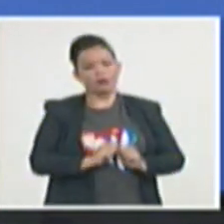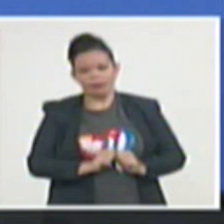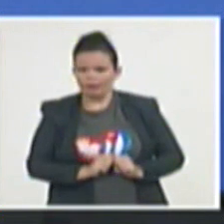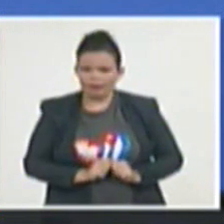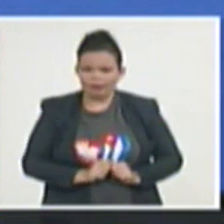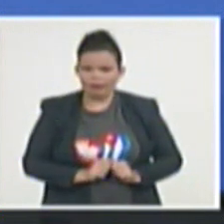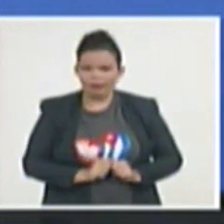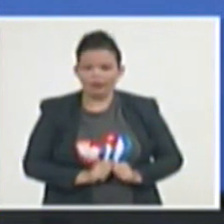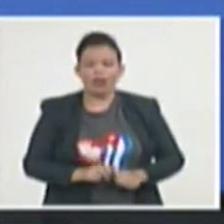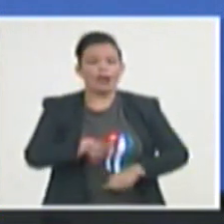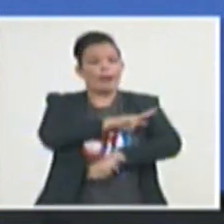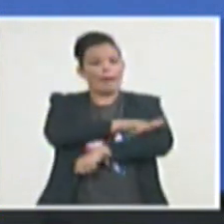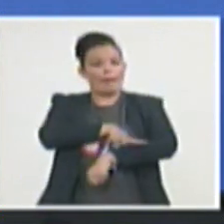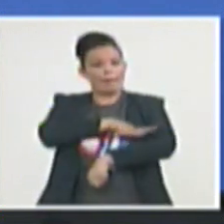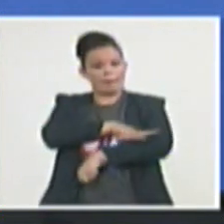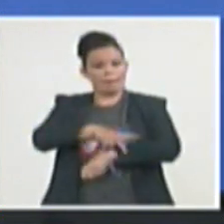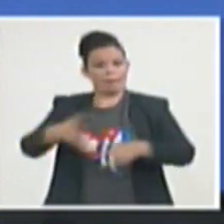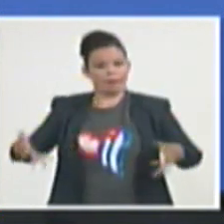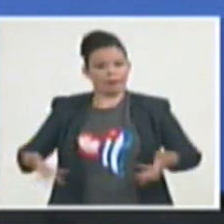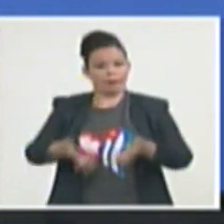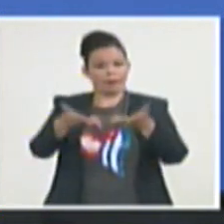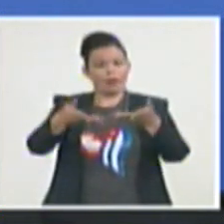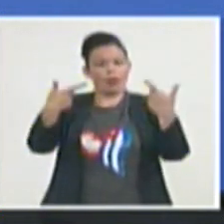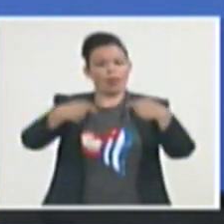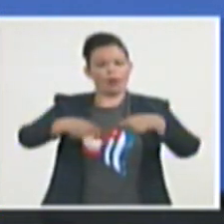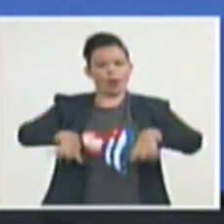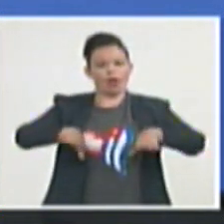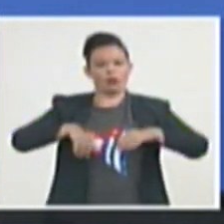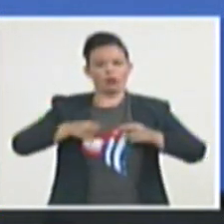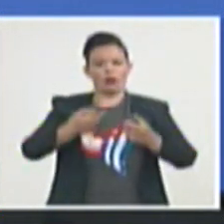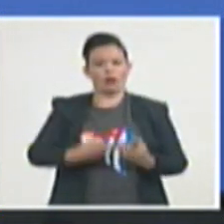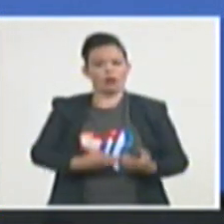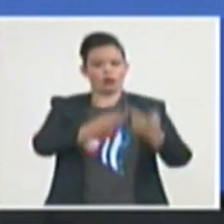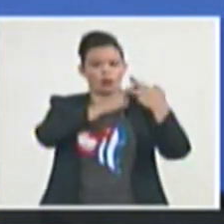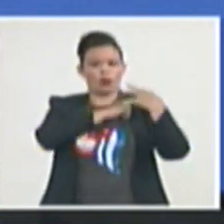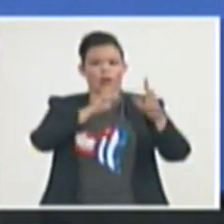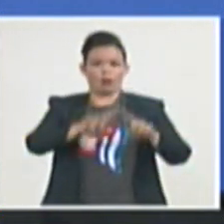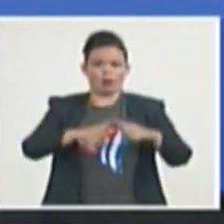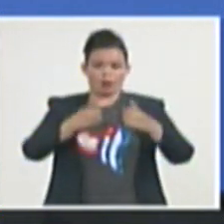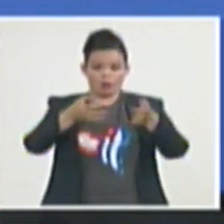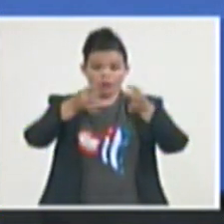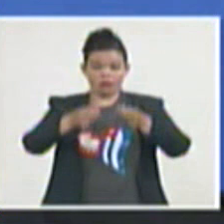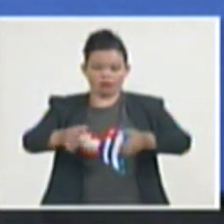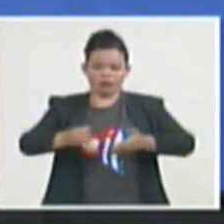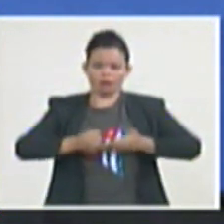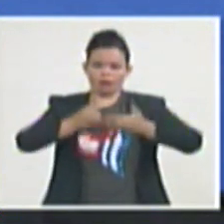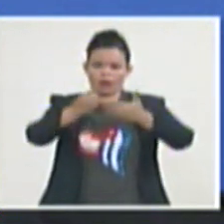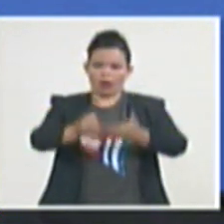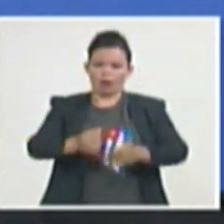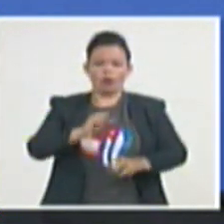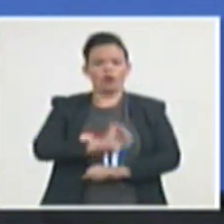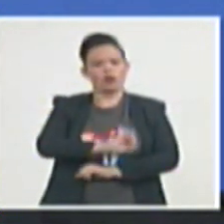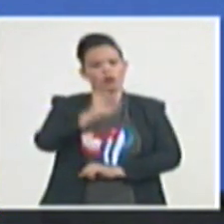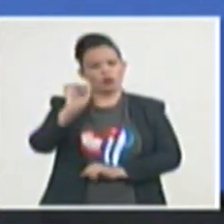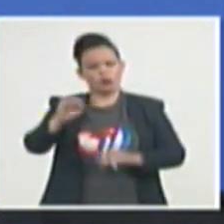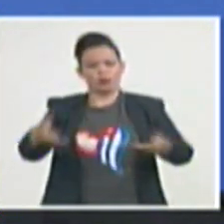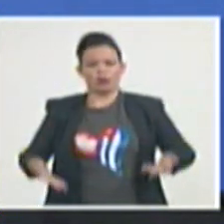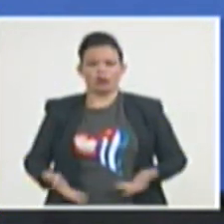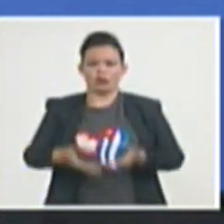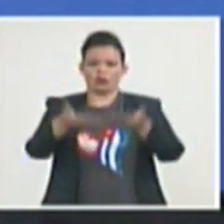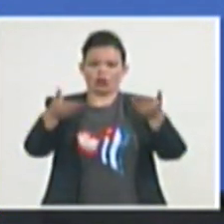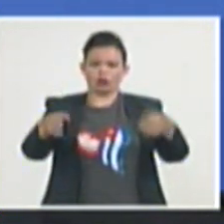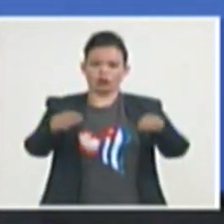deben asumir la responsabilidad que les corresponde en apoyo a los esfuerzos por alcanzar el desarrollo sostenible de todos los pueblos